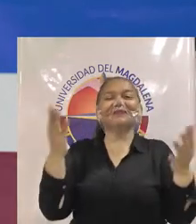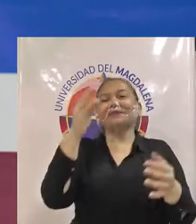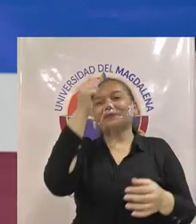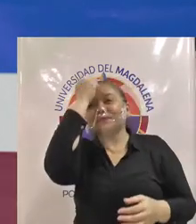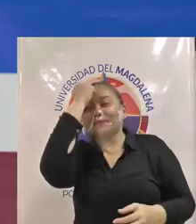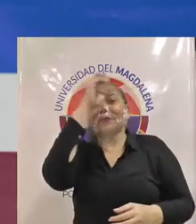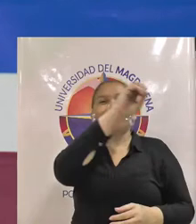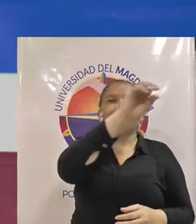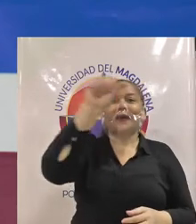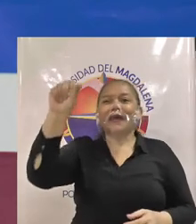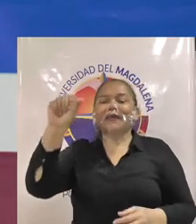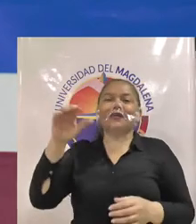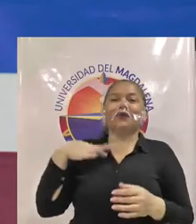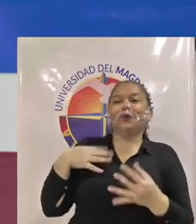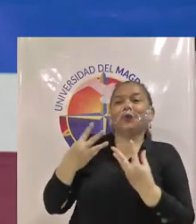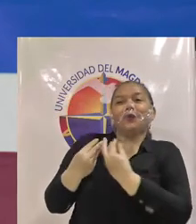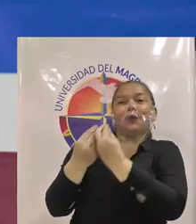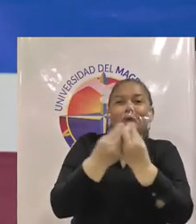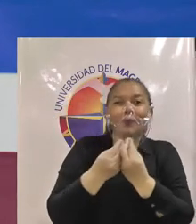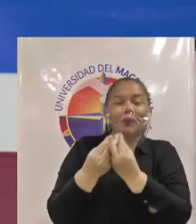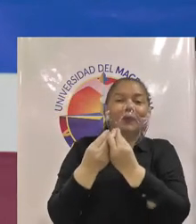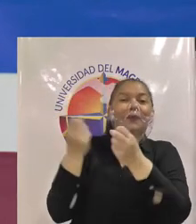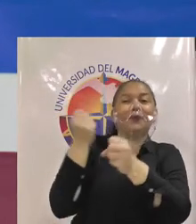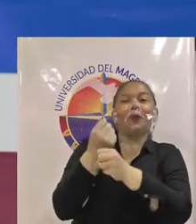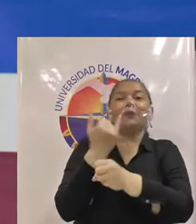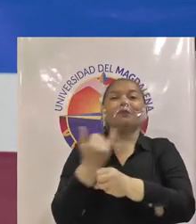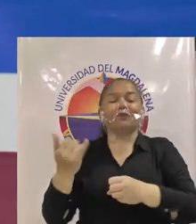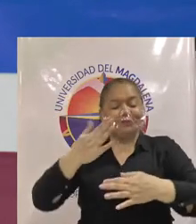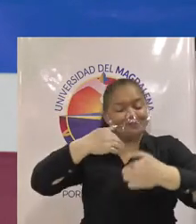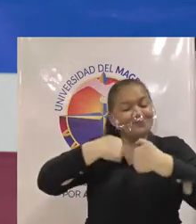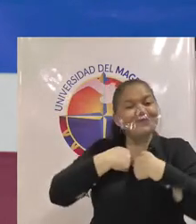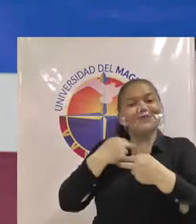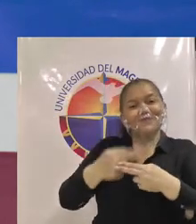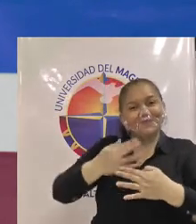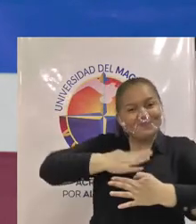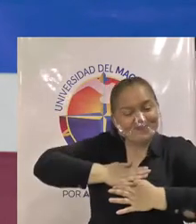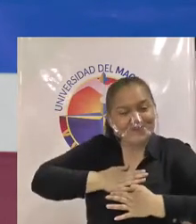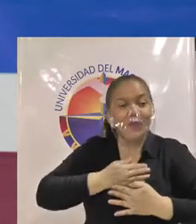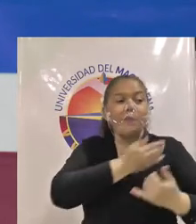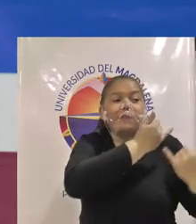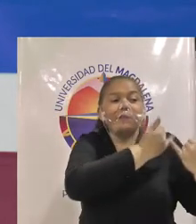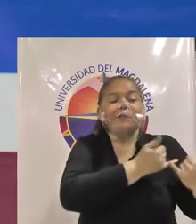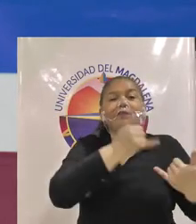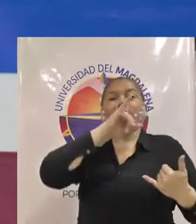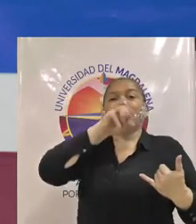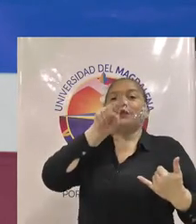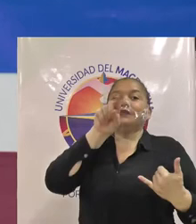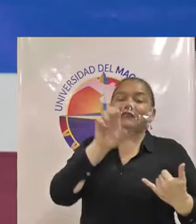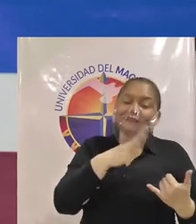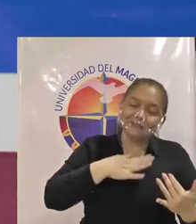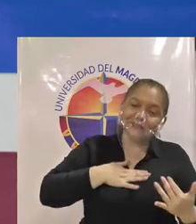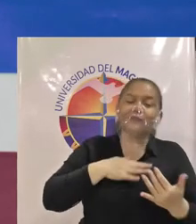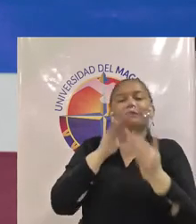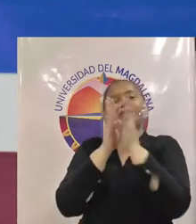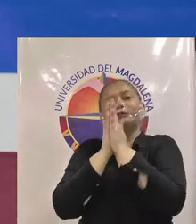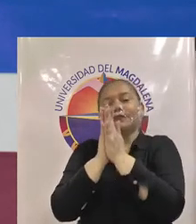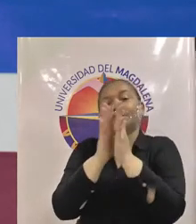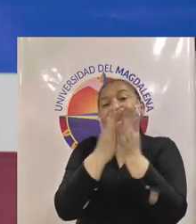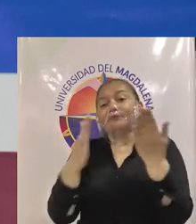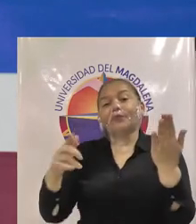universidad yo en nombre de José y Rafael los invito a que marquen el uno en el tarjetón